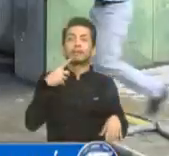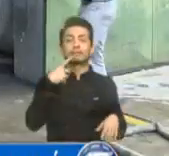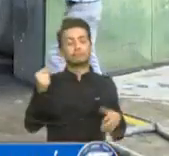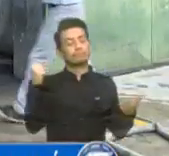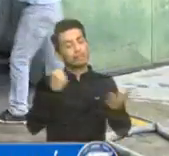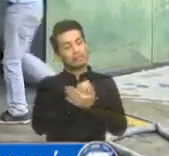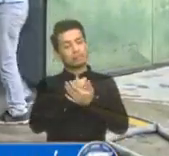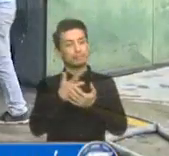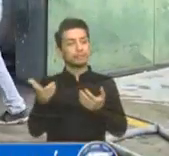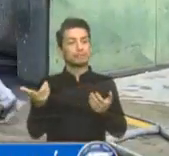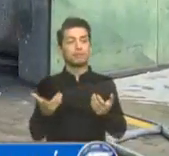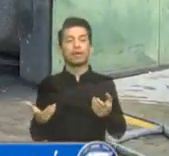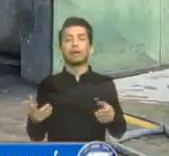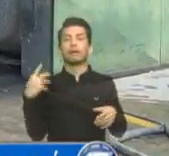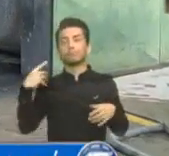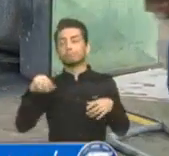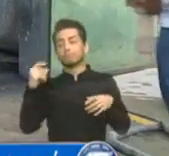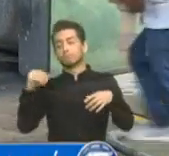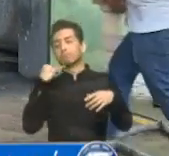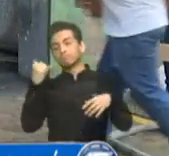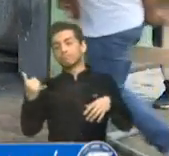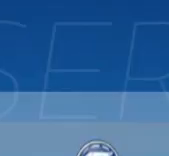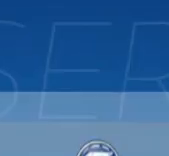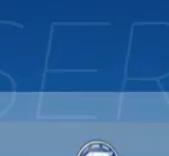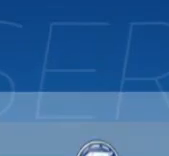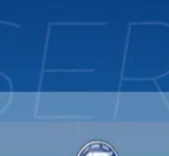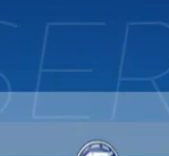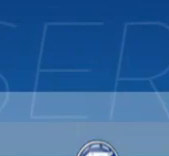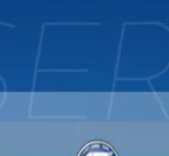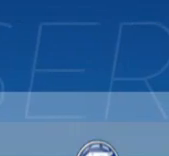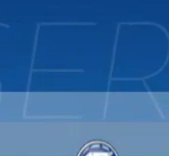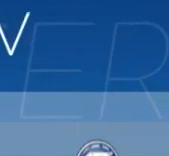aunque resaltaron la rápida intervención de los cuerpos de socorro.